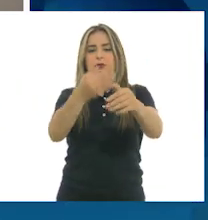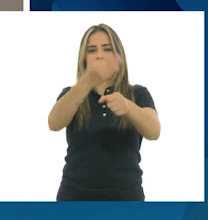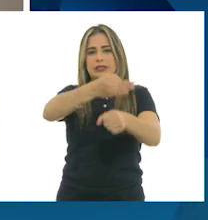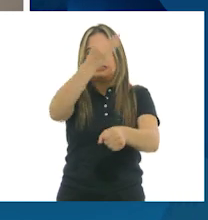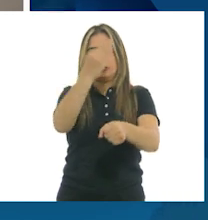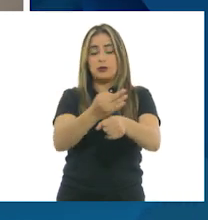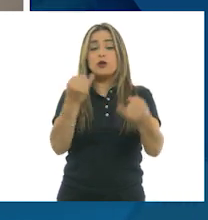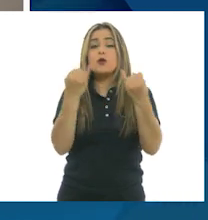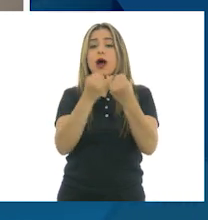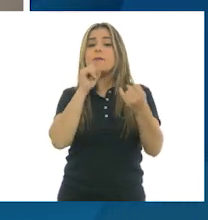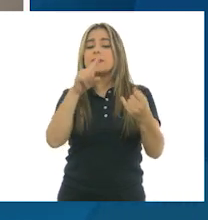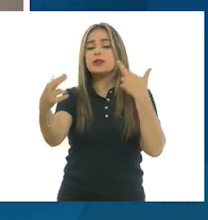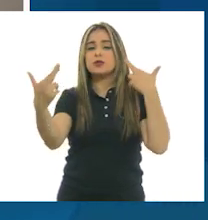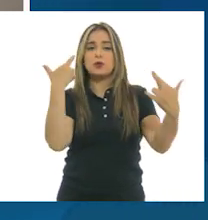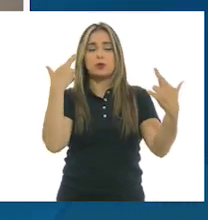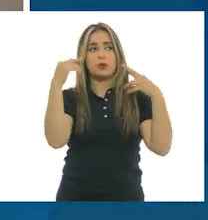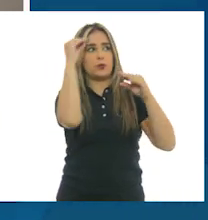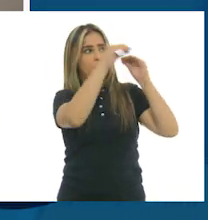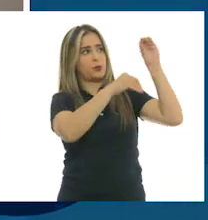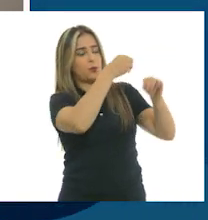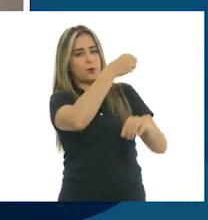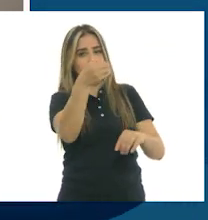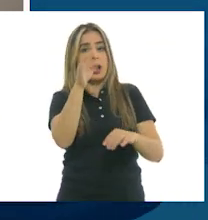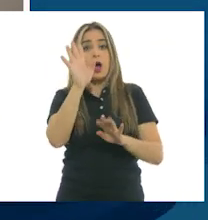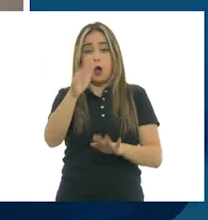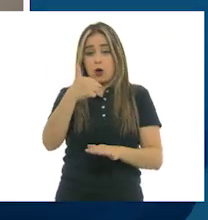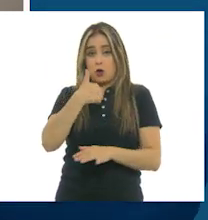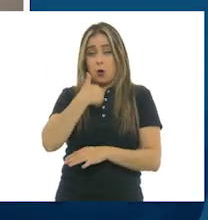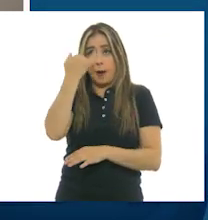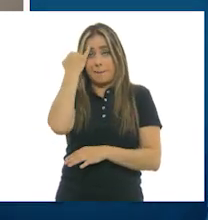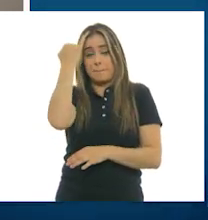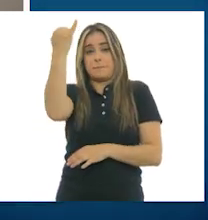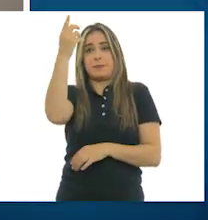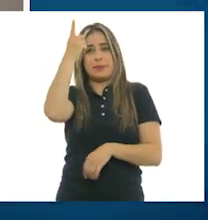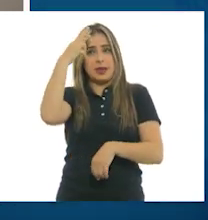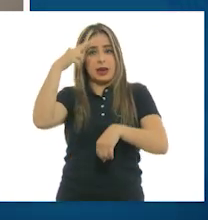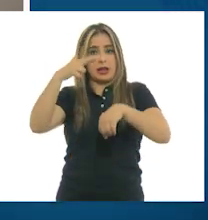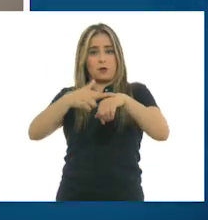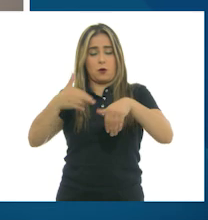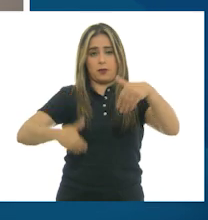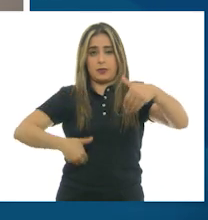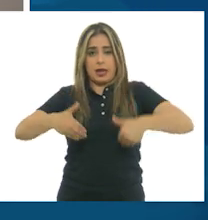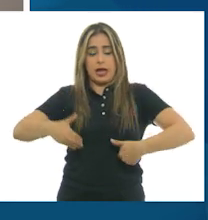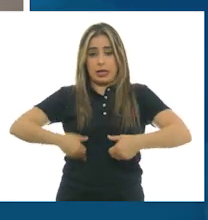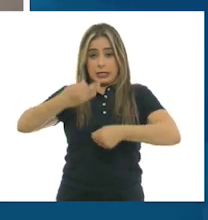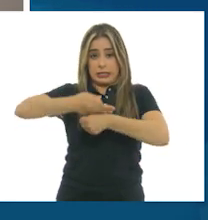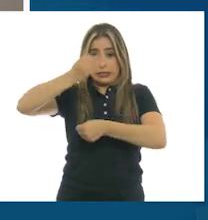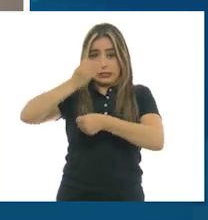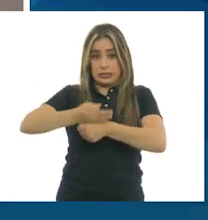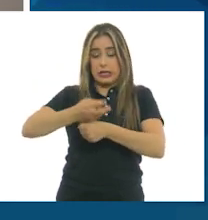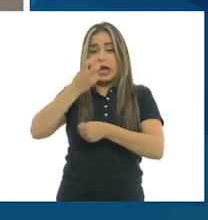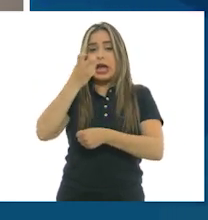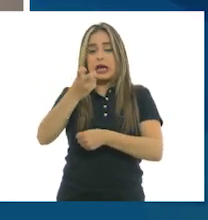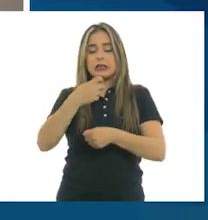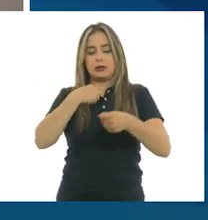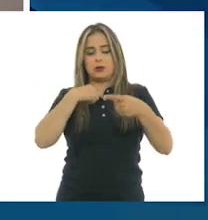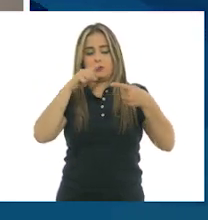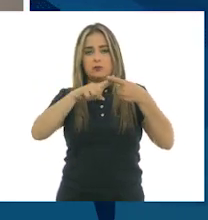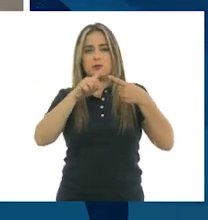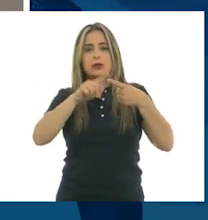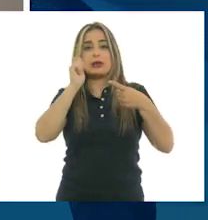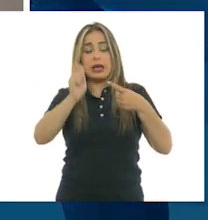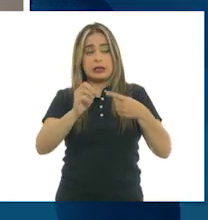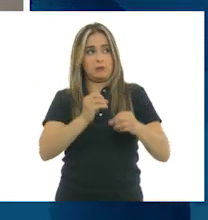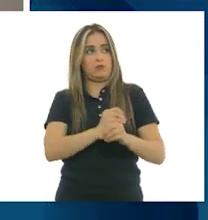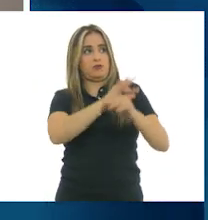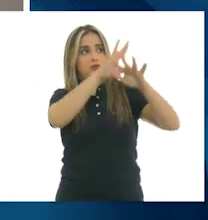sonoros. Cuando estoy pensando en dirigir una escena fómica, pongo mi atención en dos principios, que son la exaltación